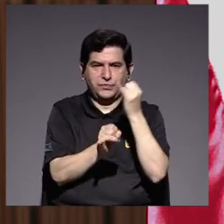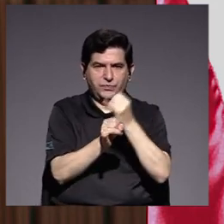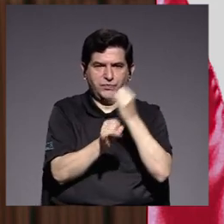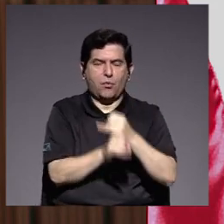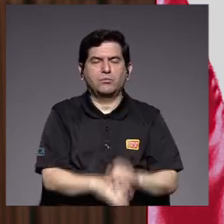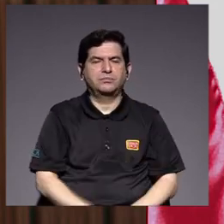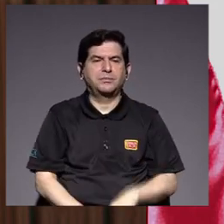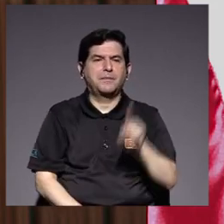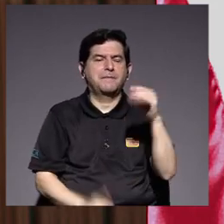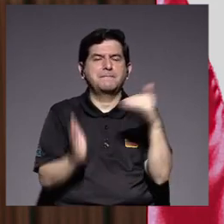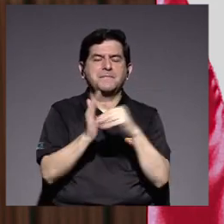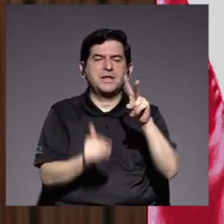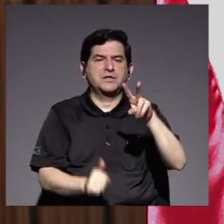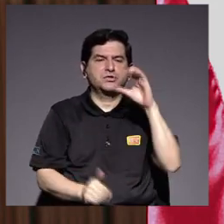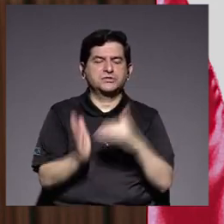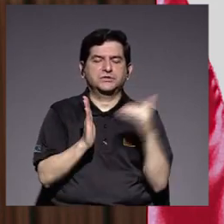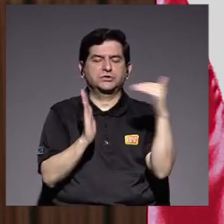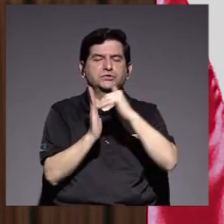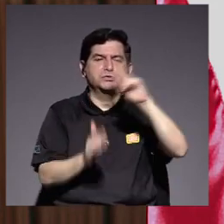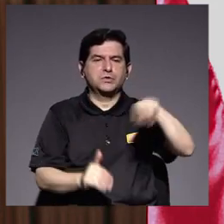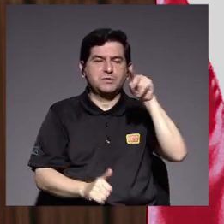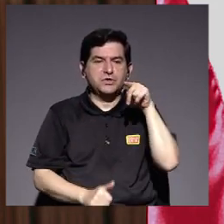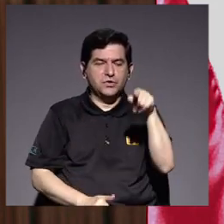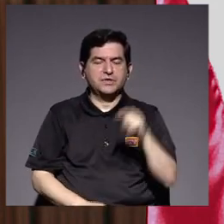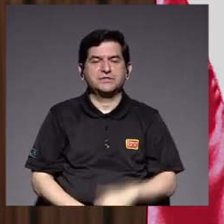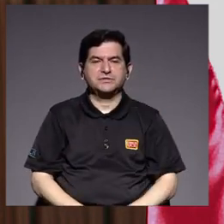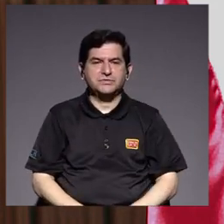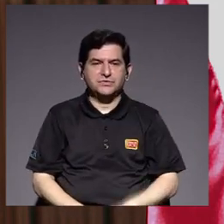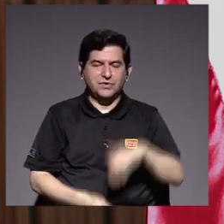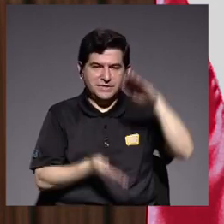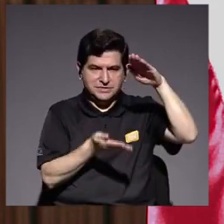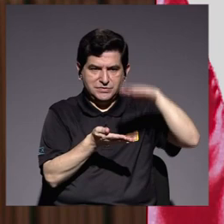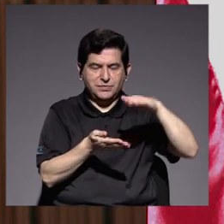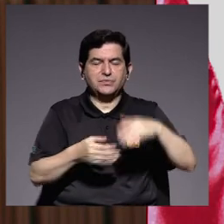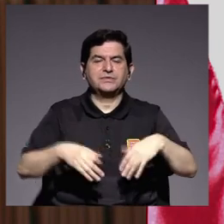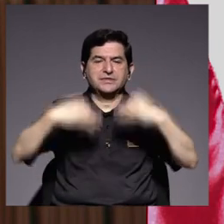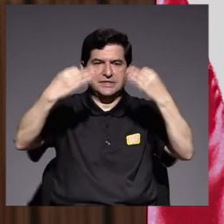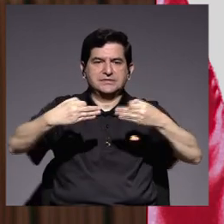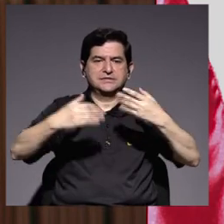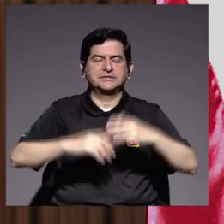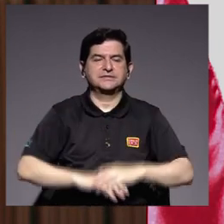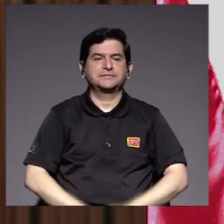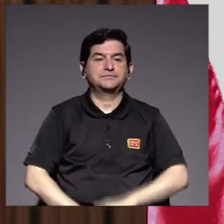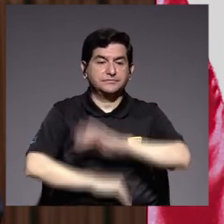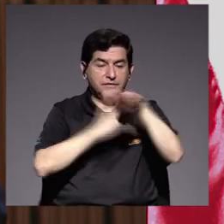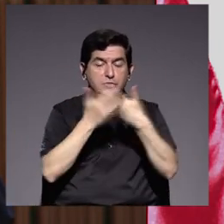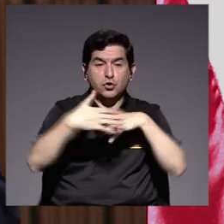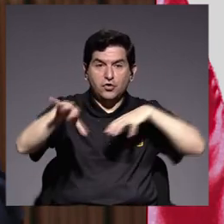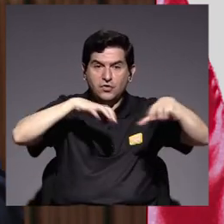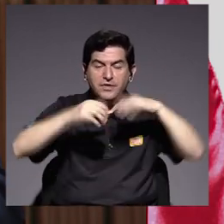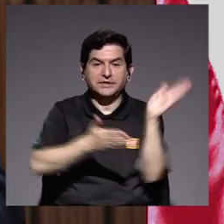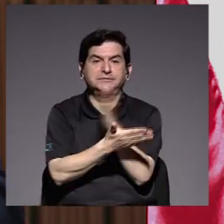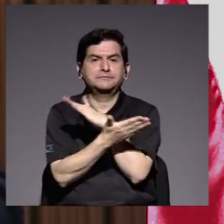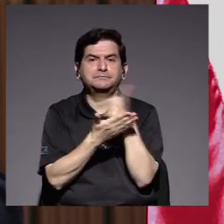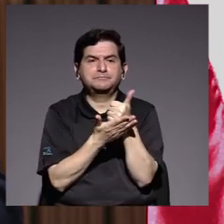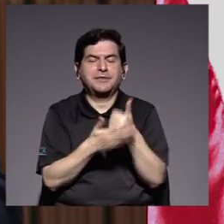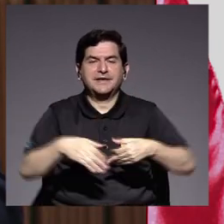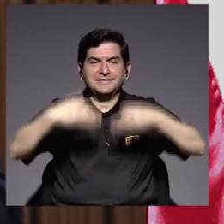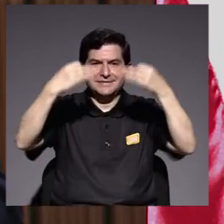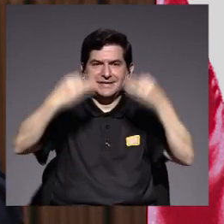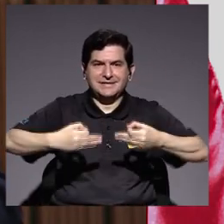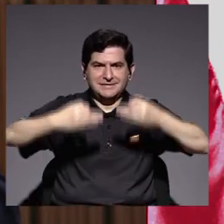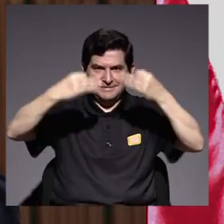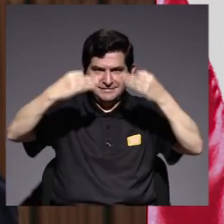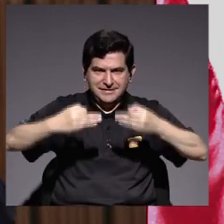alrededor de 1,200 millones de colones con esta decisión todas todas estas acciones forman parte de decisiones